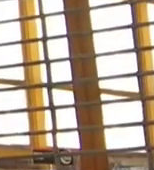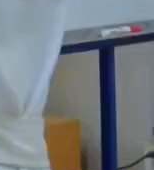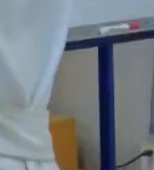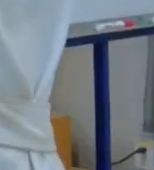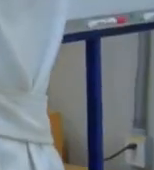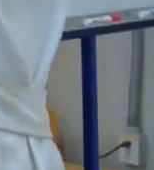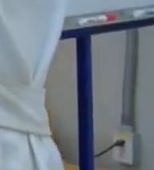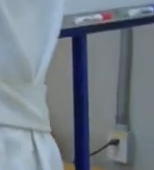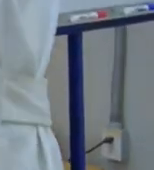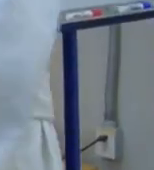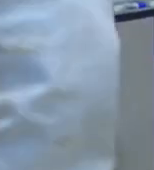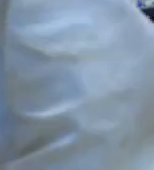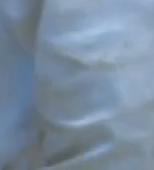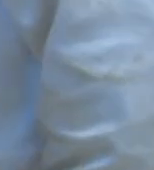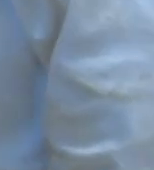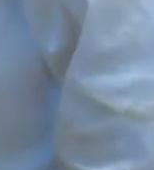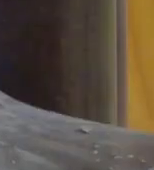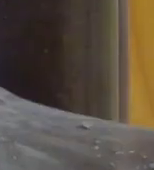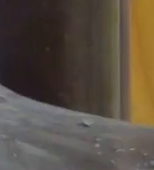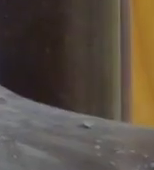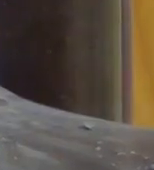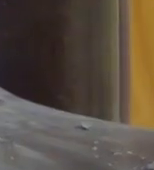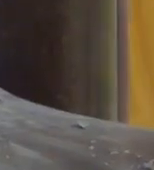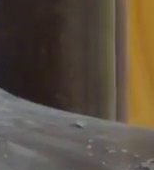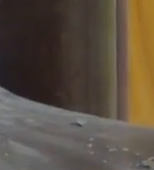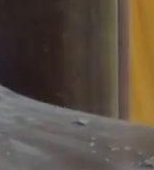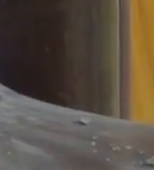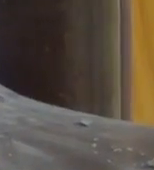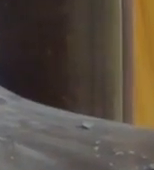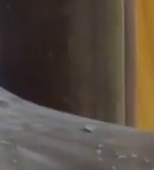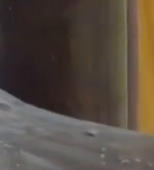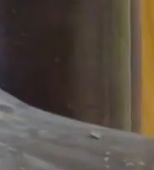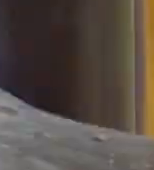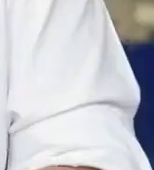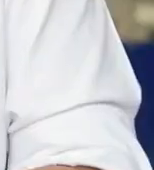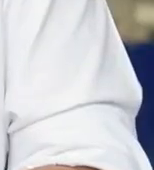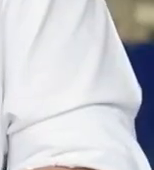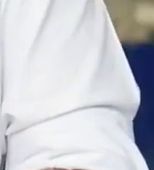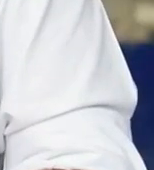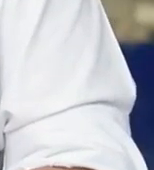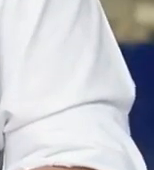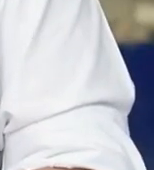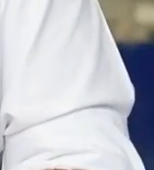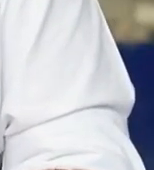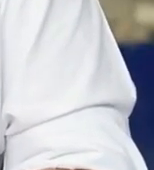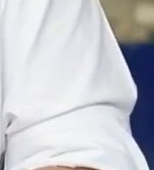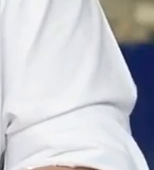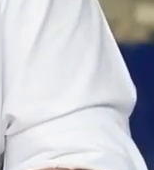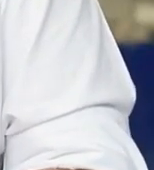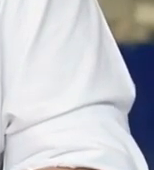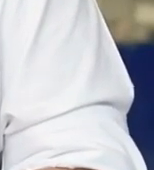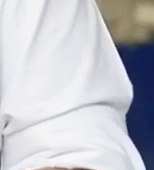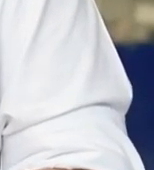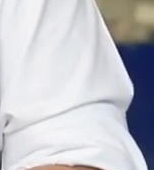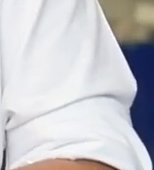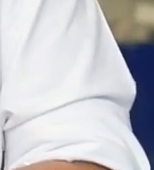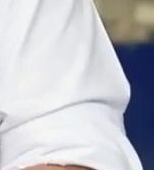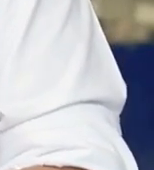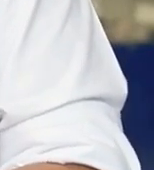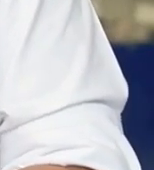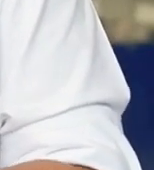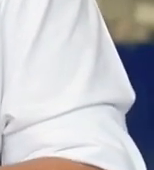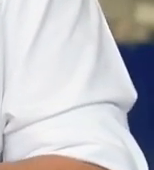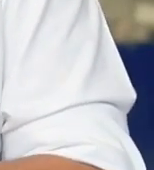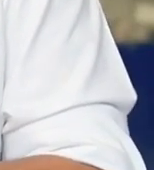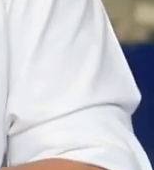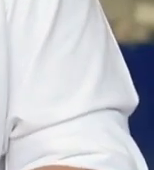una cifra exacta de la pérdida en la industria del concreto por falta de diagnóstico de calidad previo a la construcción. Una vez que el concreto ya está en sitio y si no cumplió las características tiene